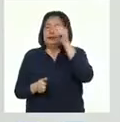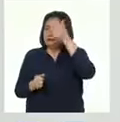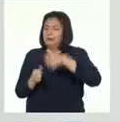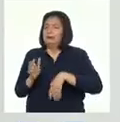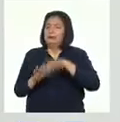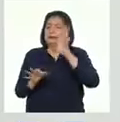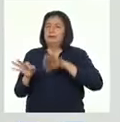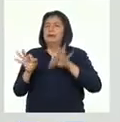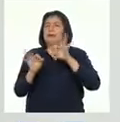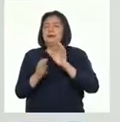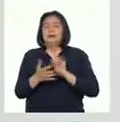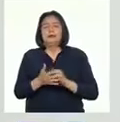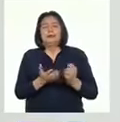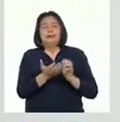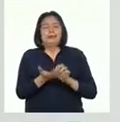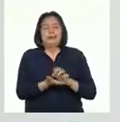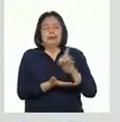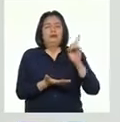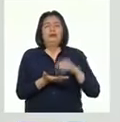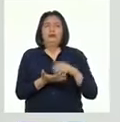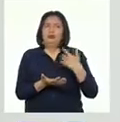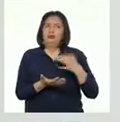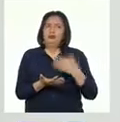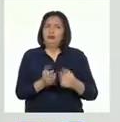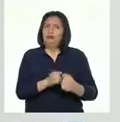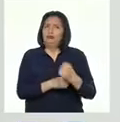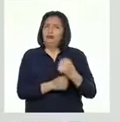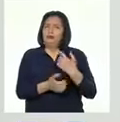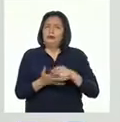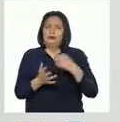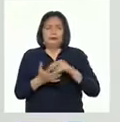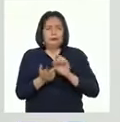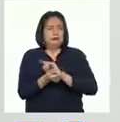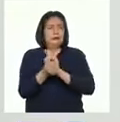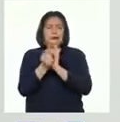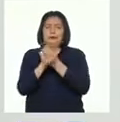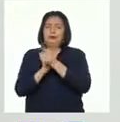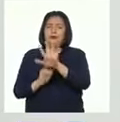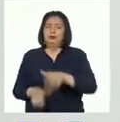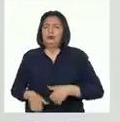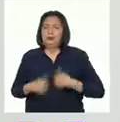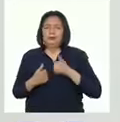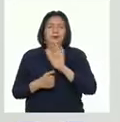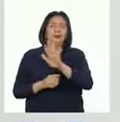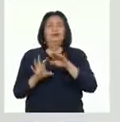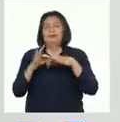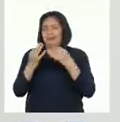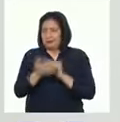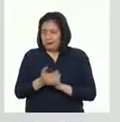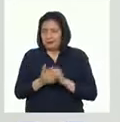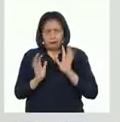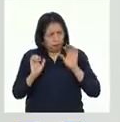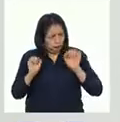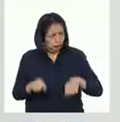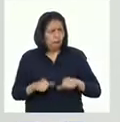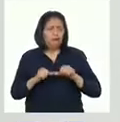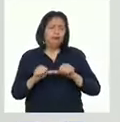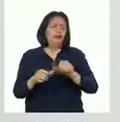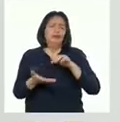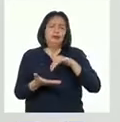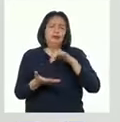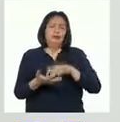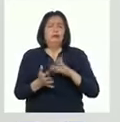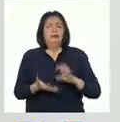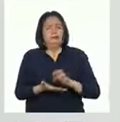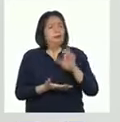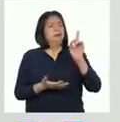recuerden algo muy importante. La educación es un medio muy poderoso que puede llegar a transformar tu vida y la de tu familia. Sigamos estudiando, pues